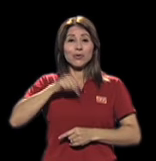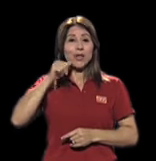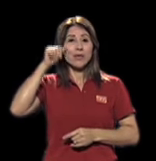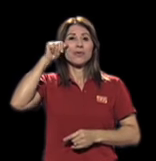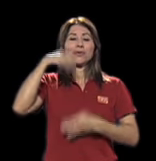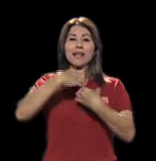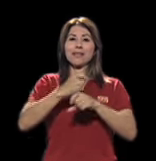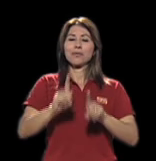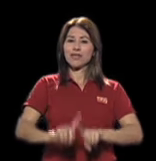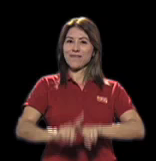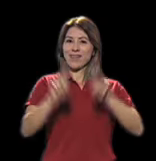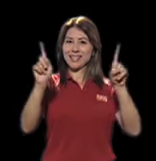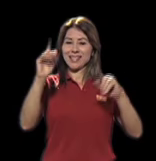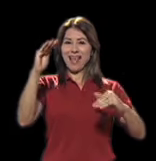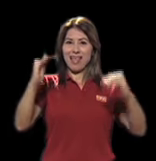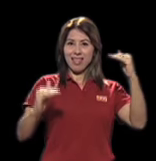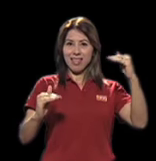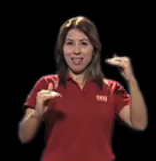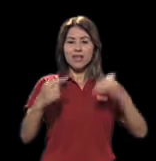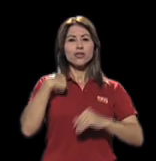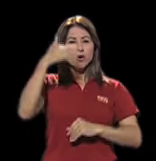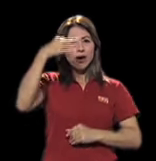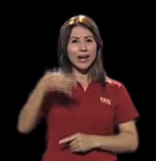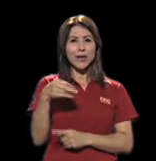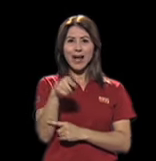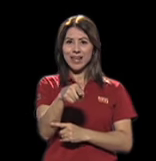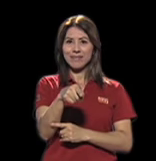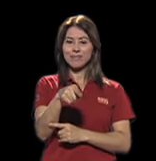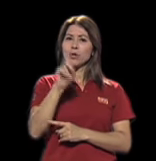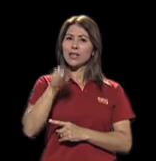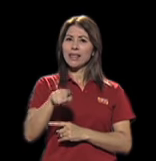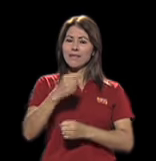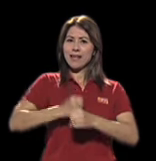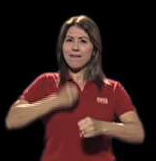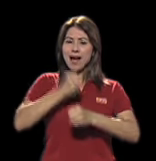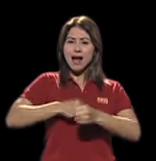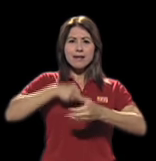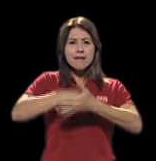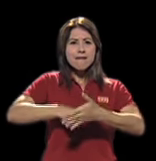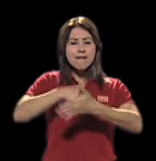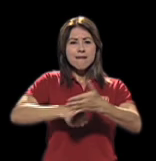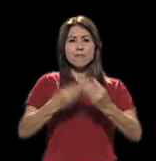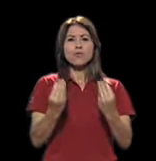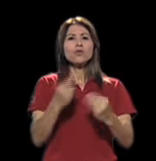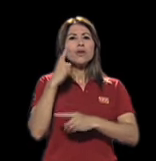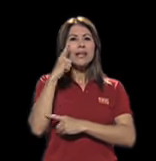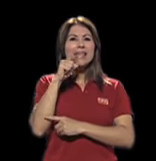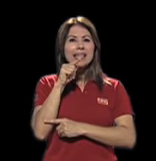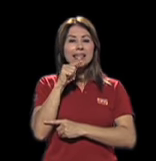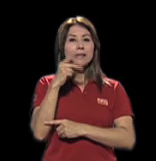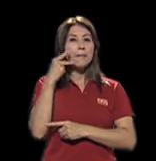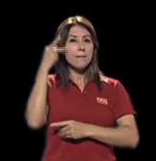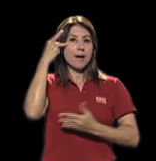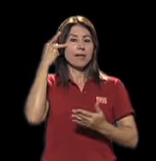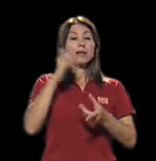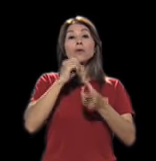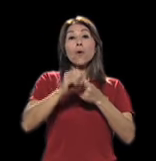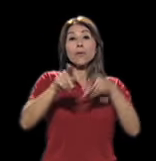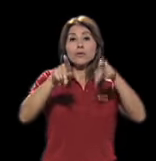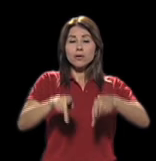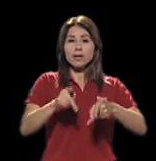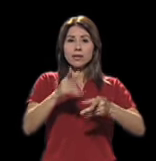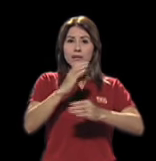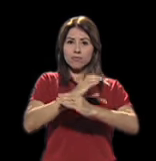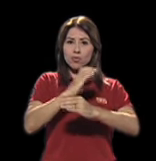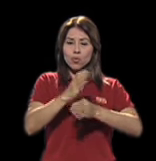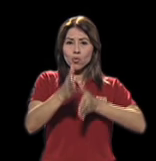diferencias. Yo creo que ahí los que deben de trabajar fuerte en ese sentido son los padres y las madres o los cuidadores del